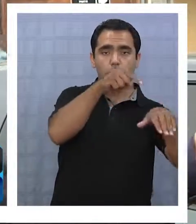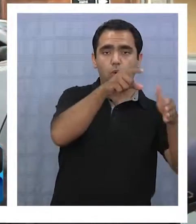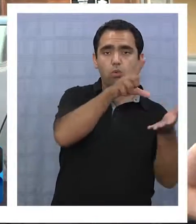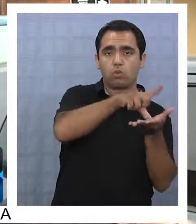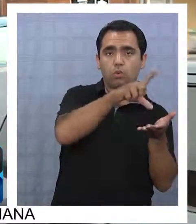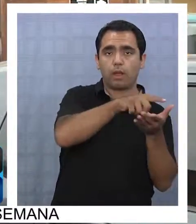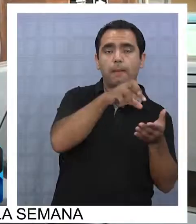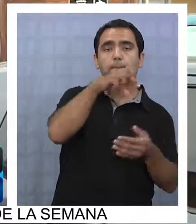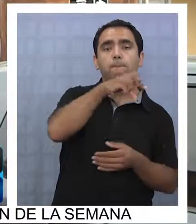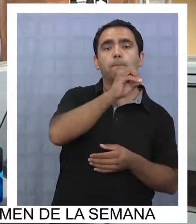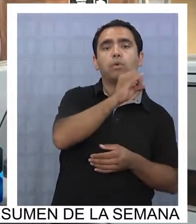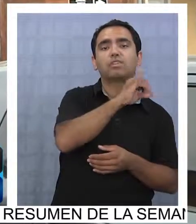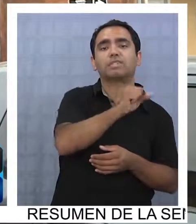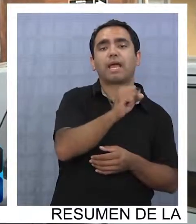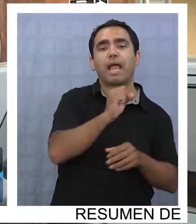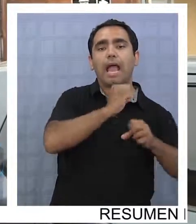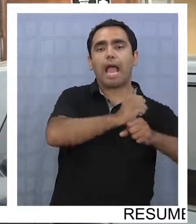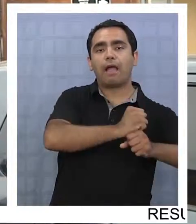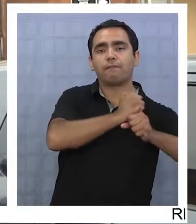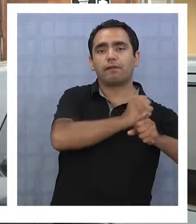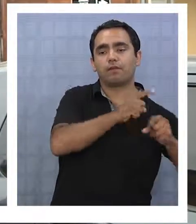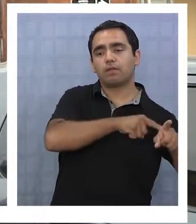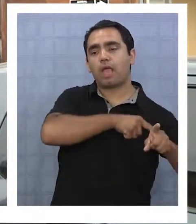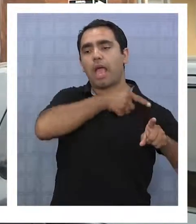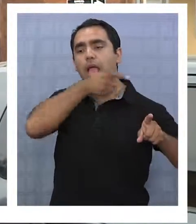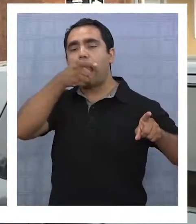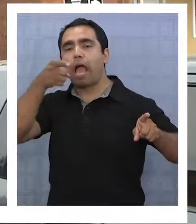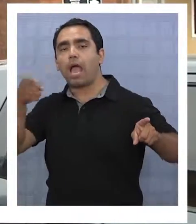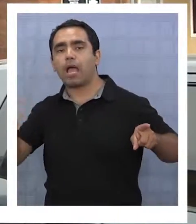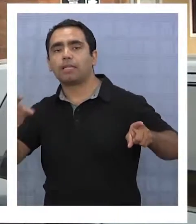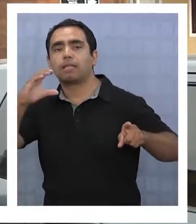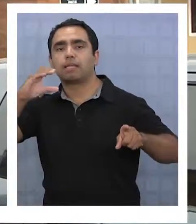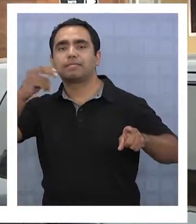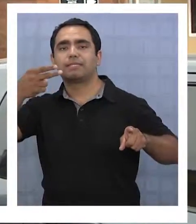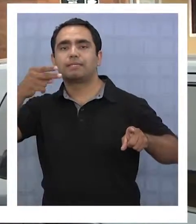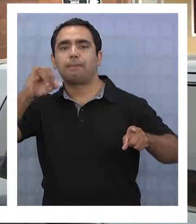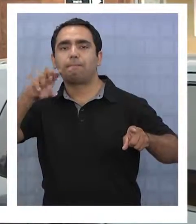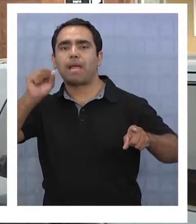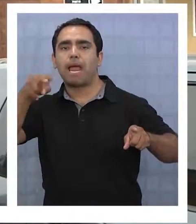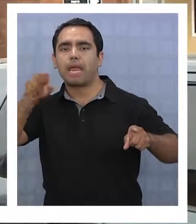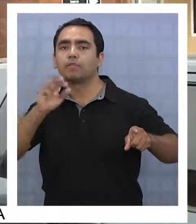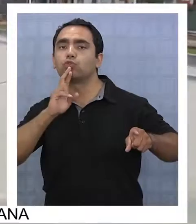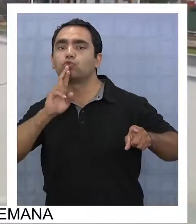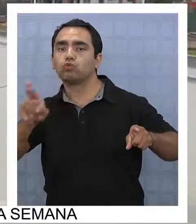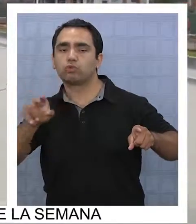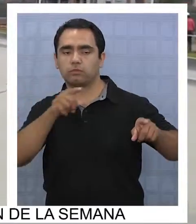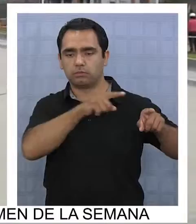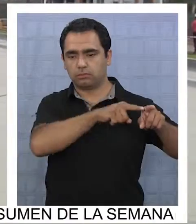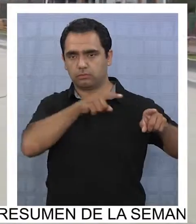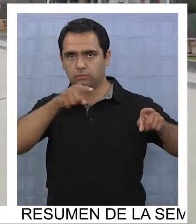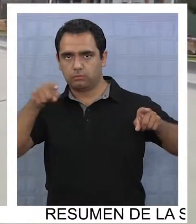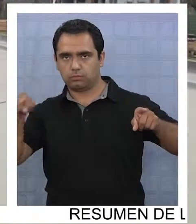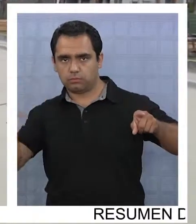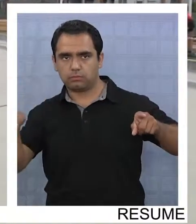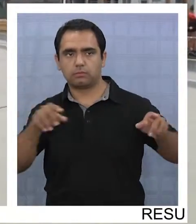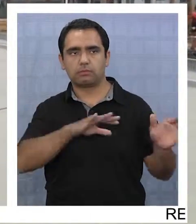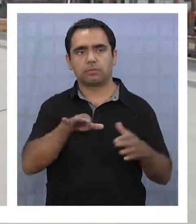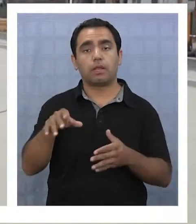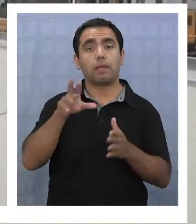hasta la Rotonda de Chipana. Por tanto, es una labor bastante importante que se está realizando allí.